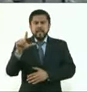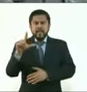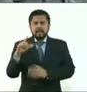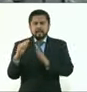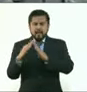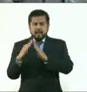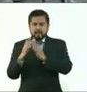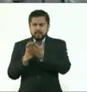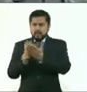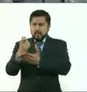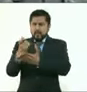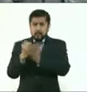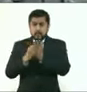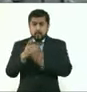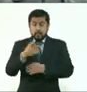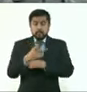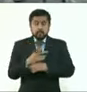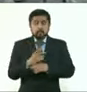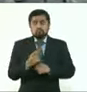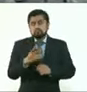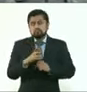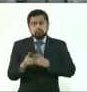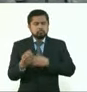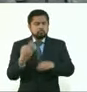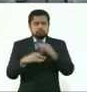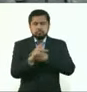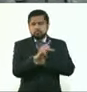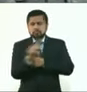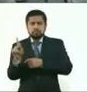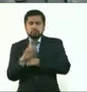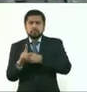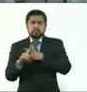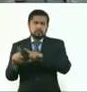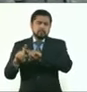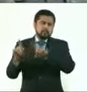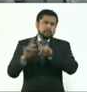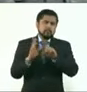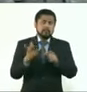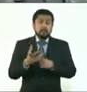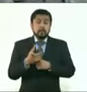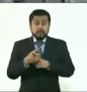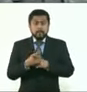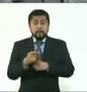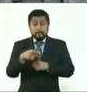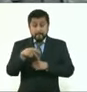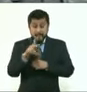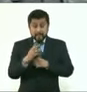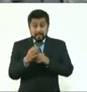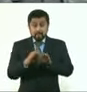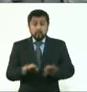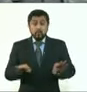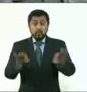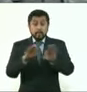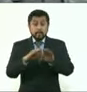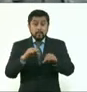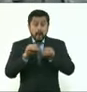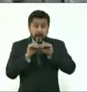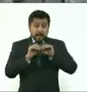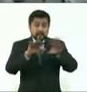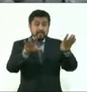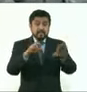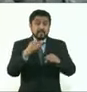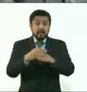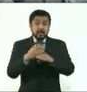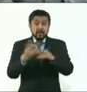pago anticipado aplica para todas las cuentas, que es muy importante que nos ayuden a difundir, que la gente no tiene que venir a la